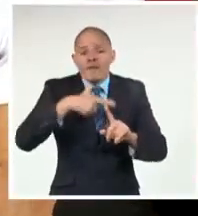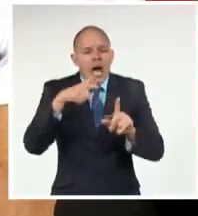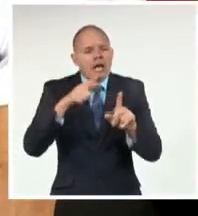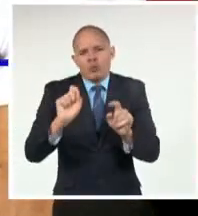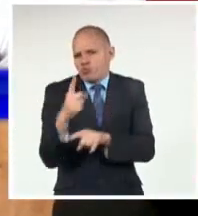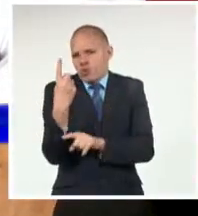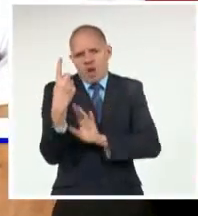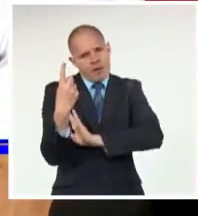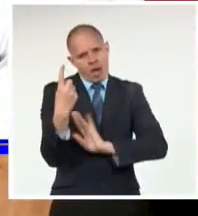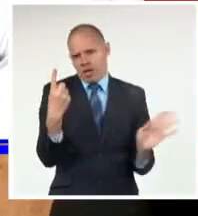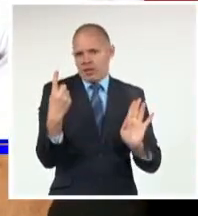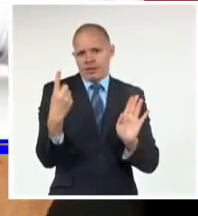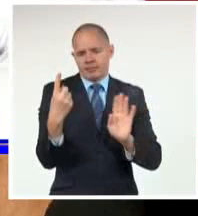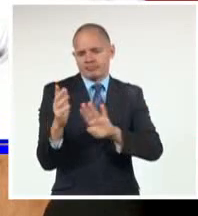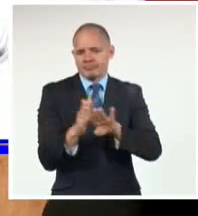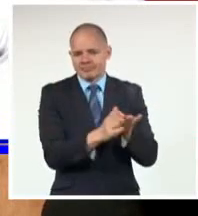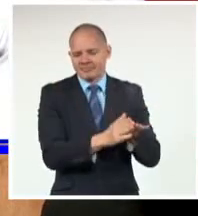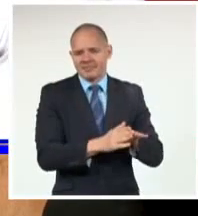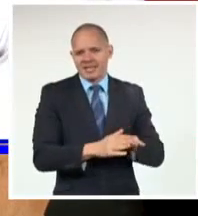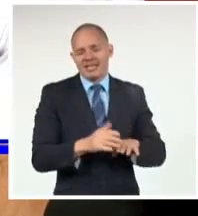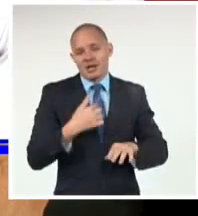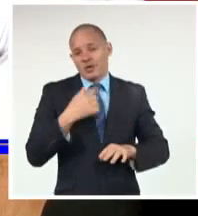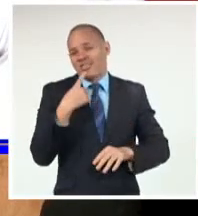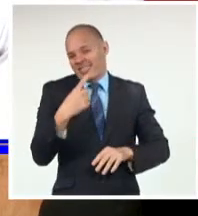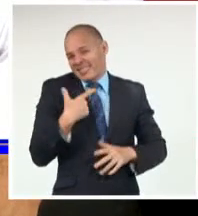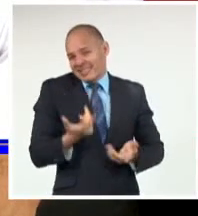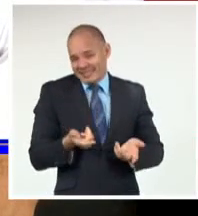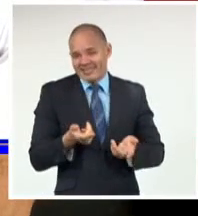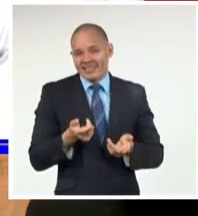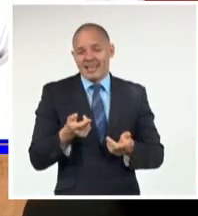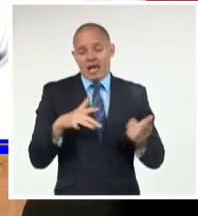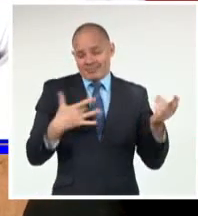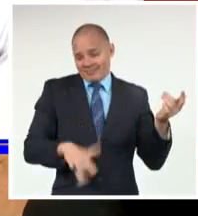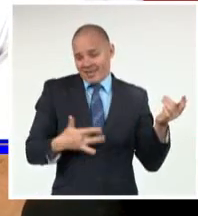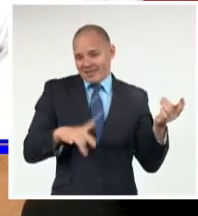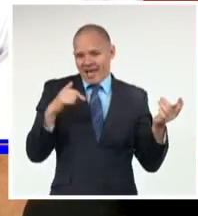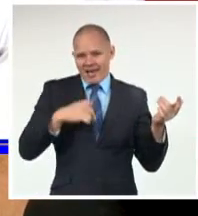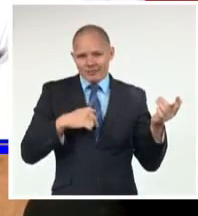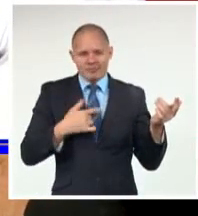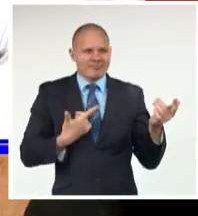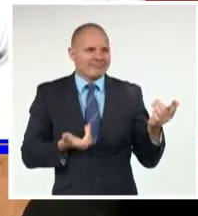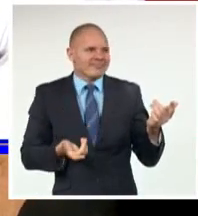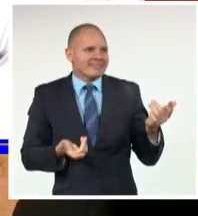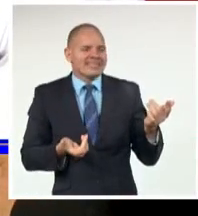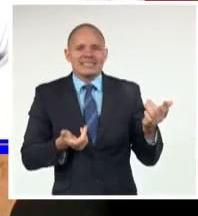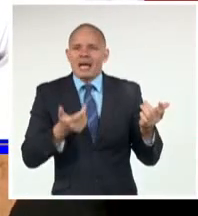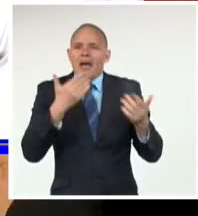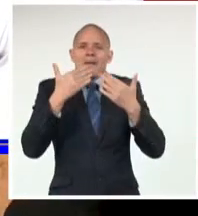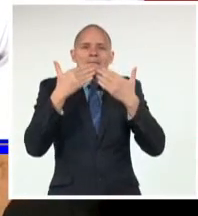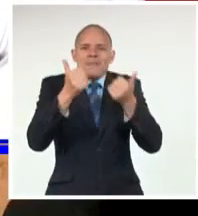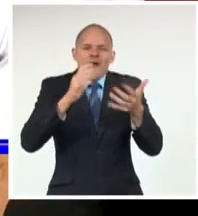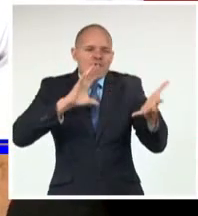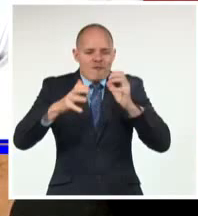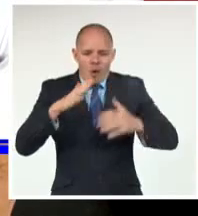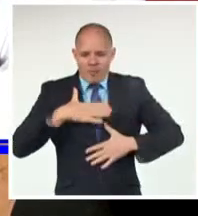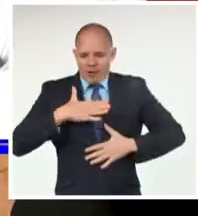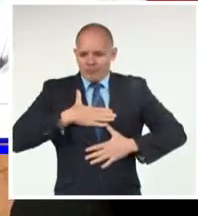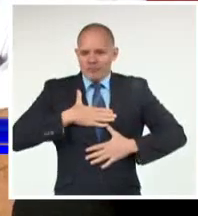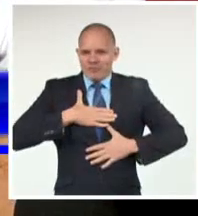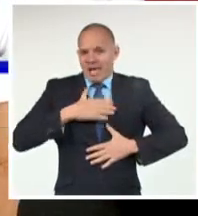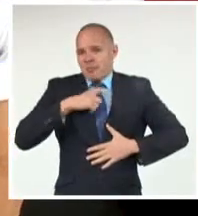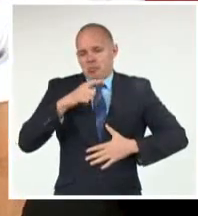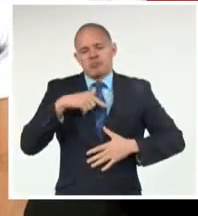me gusta decir que la trova La trova es algo así como La mejor manera Que tenemos los cubanos De